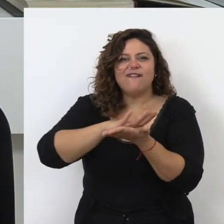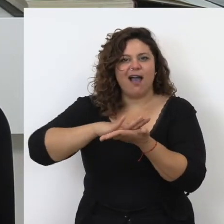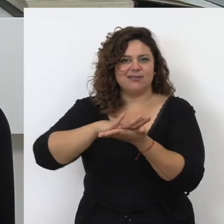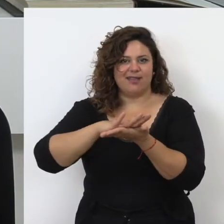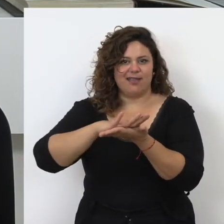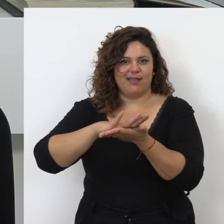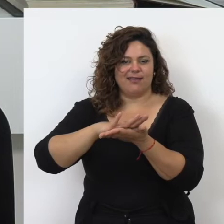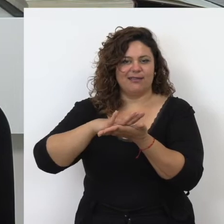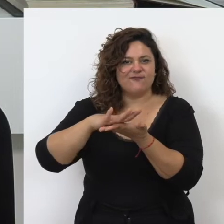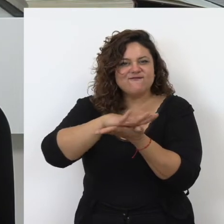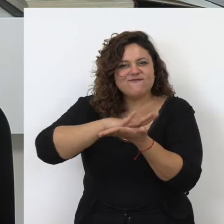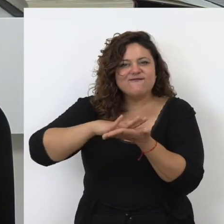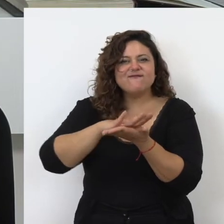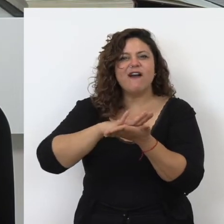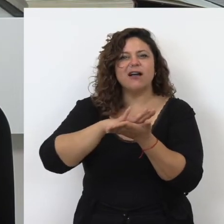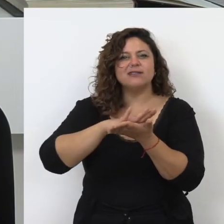de lo que serían, pues,